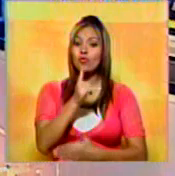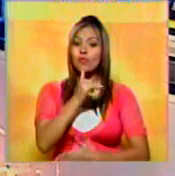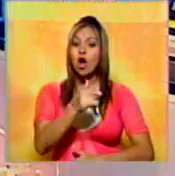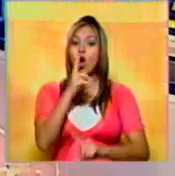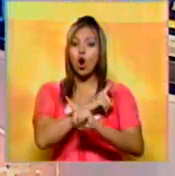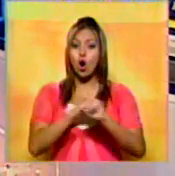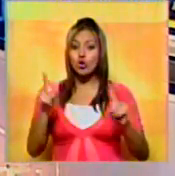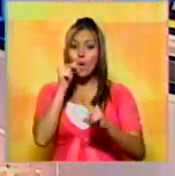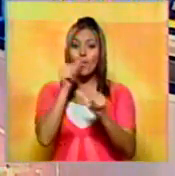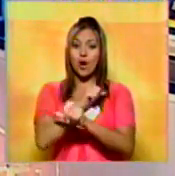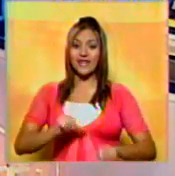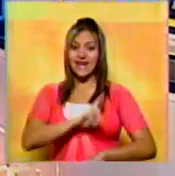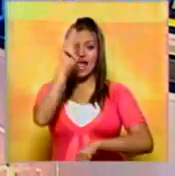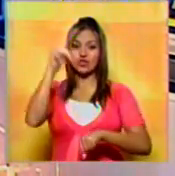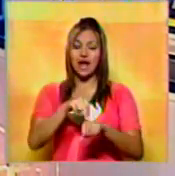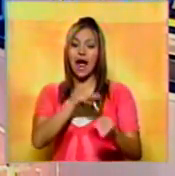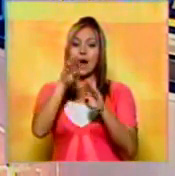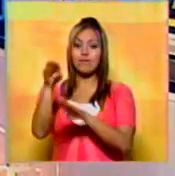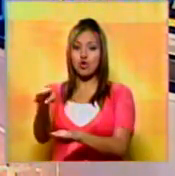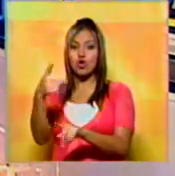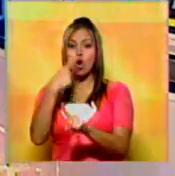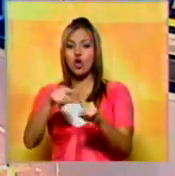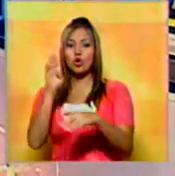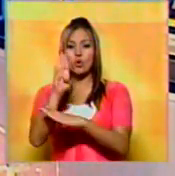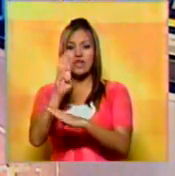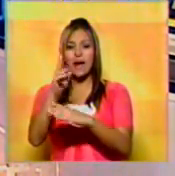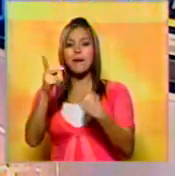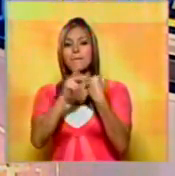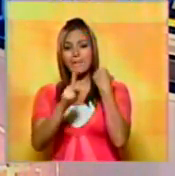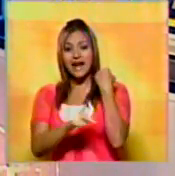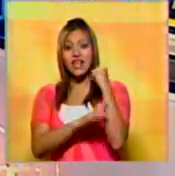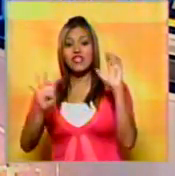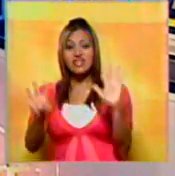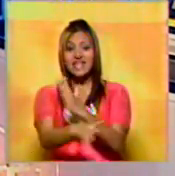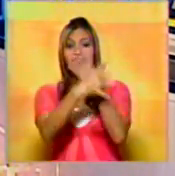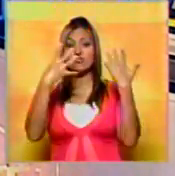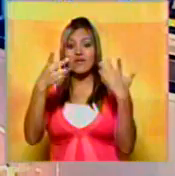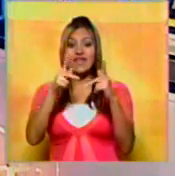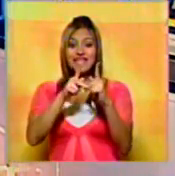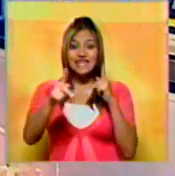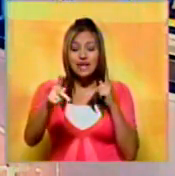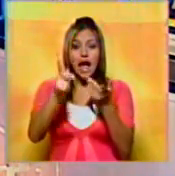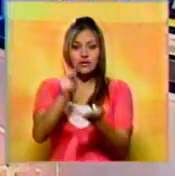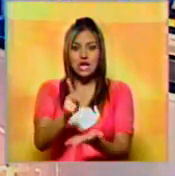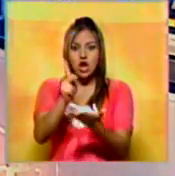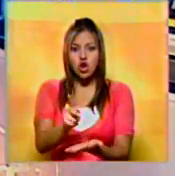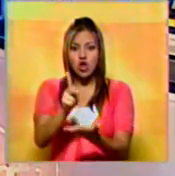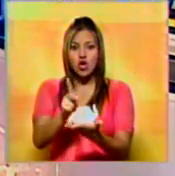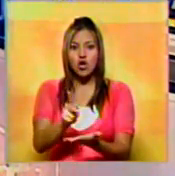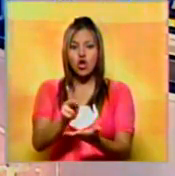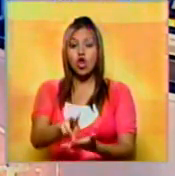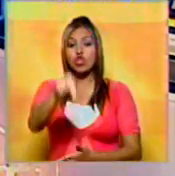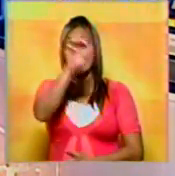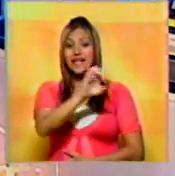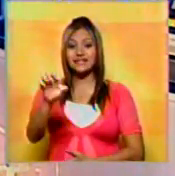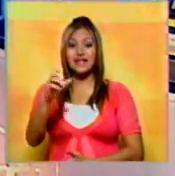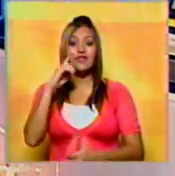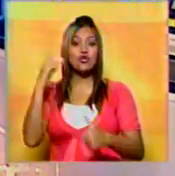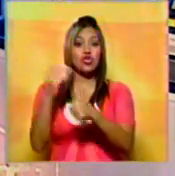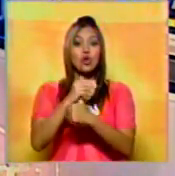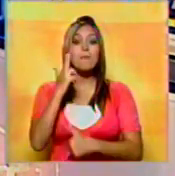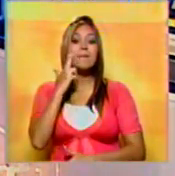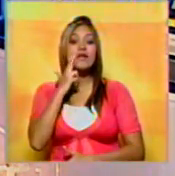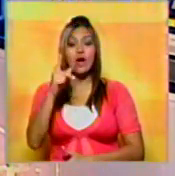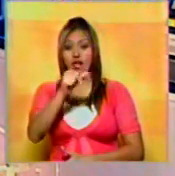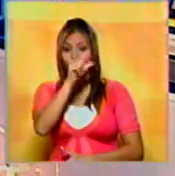A cabo, efectivos de la Guardia Nacional con apoyo de guardaparques incautaron alrededor de 19 kilogramos de marihuana en la zona noreste del Cayo, Rasqui,